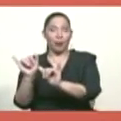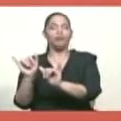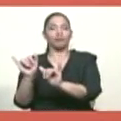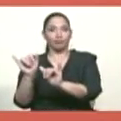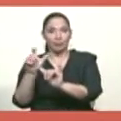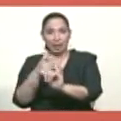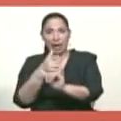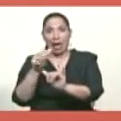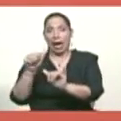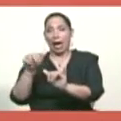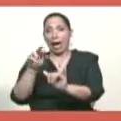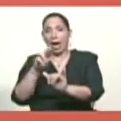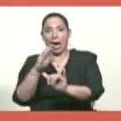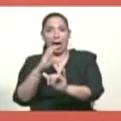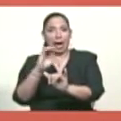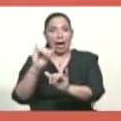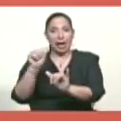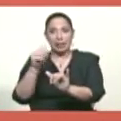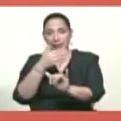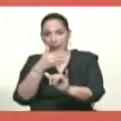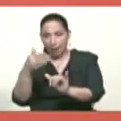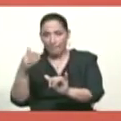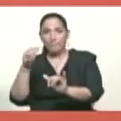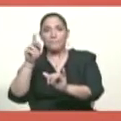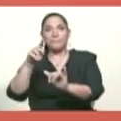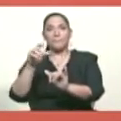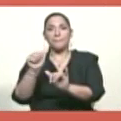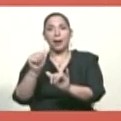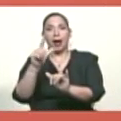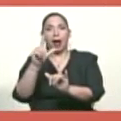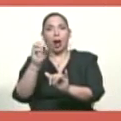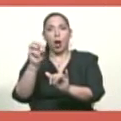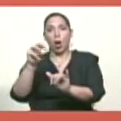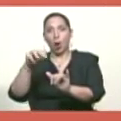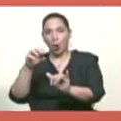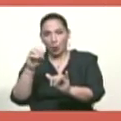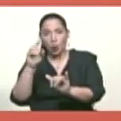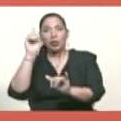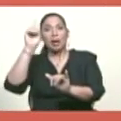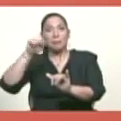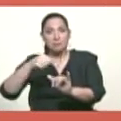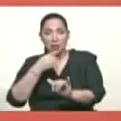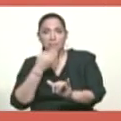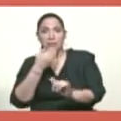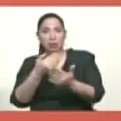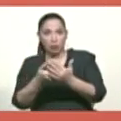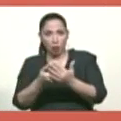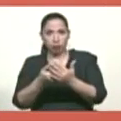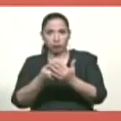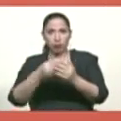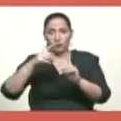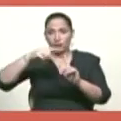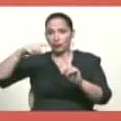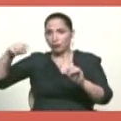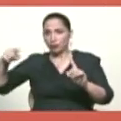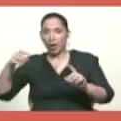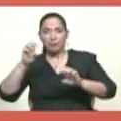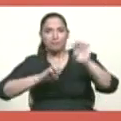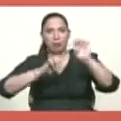que además pidió ser sometido al polígrafo en todos